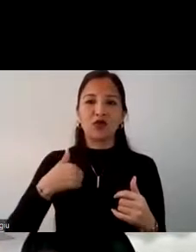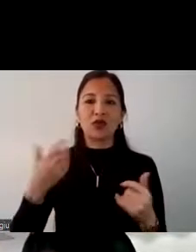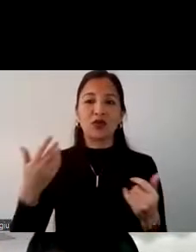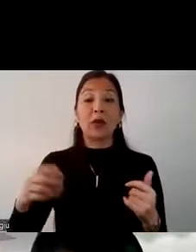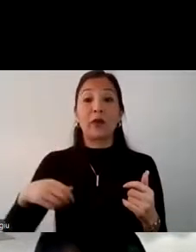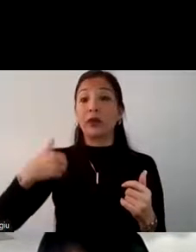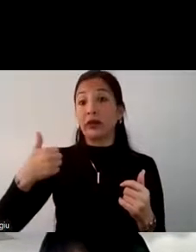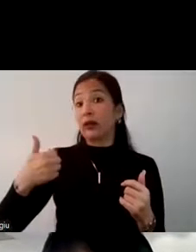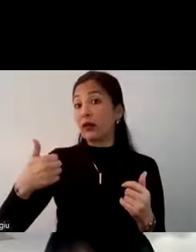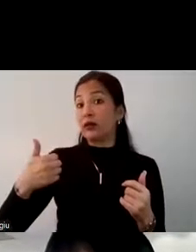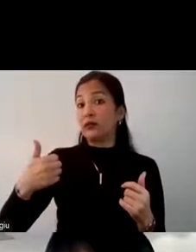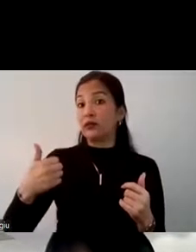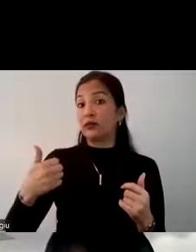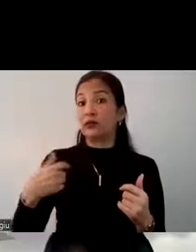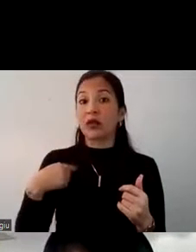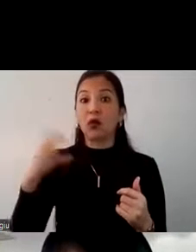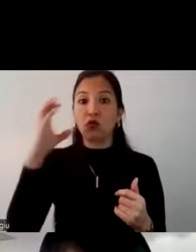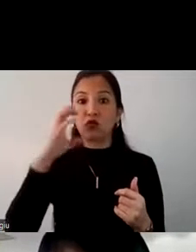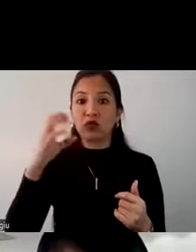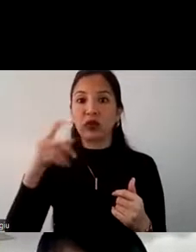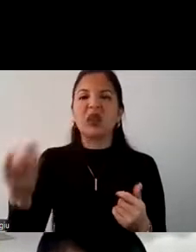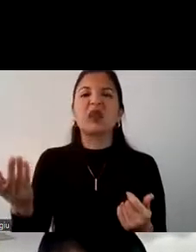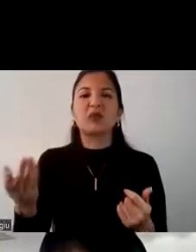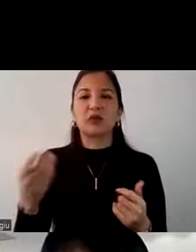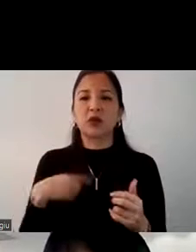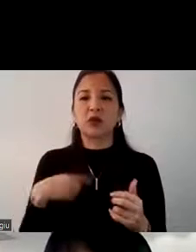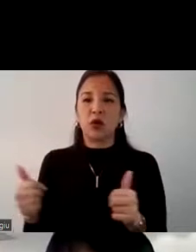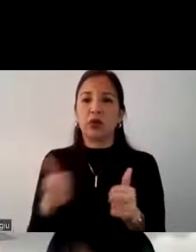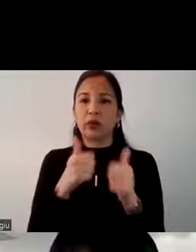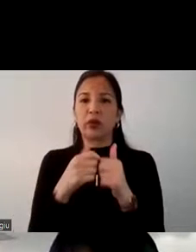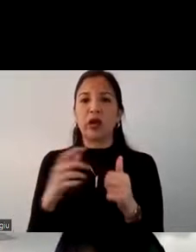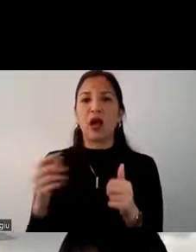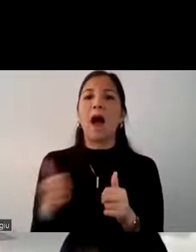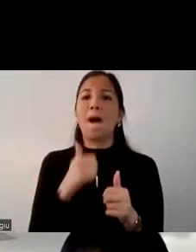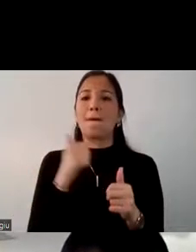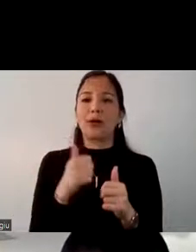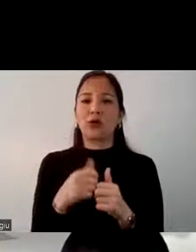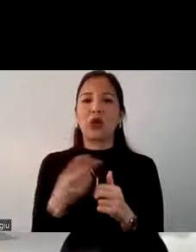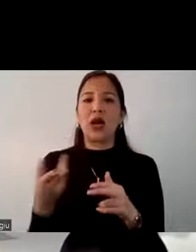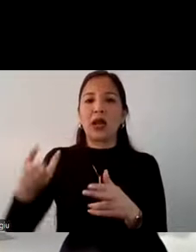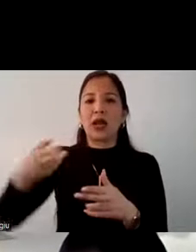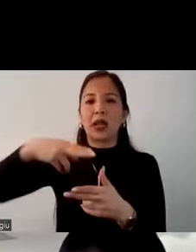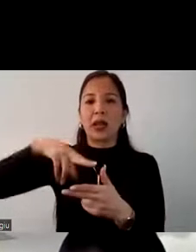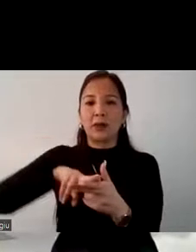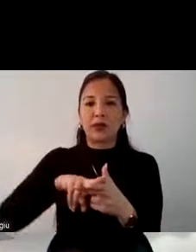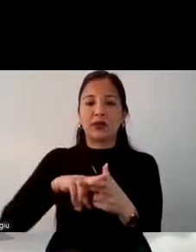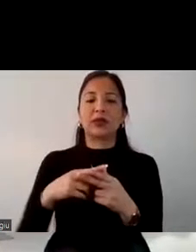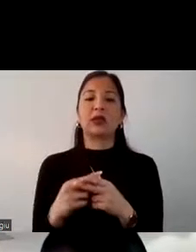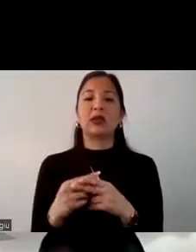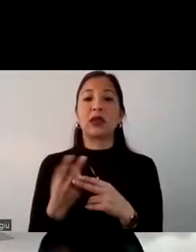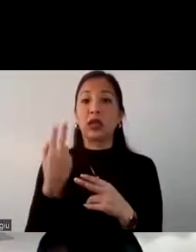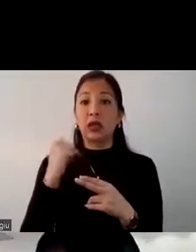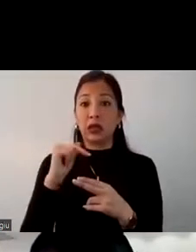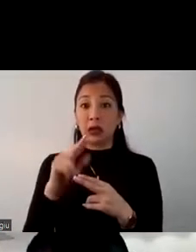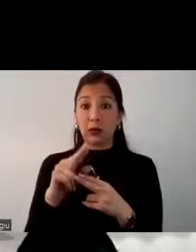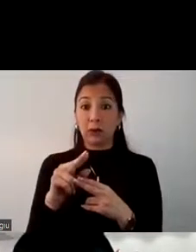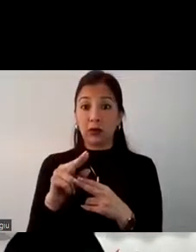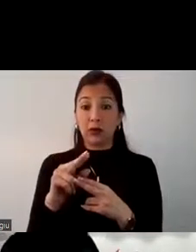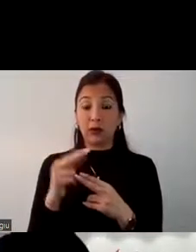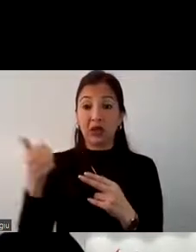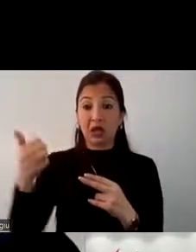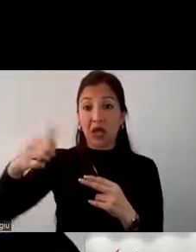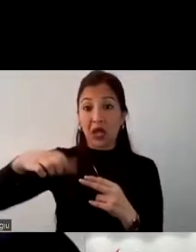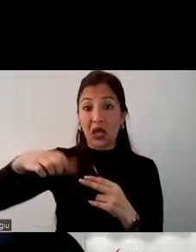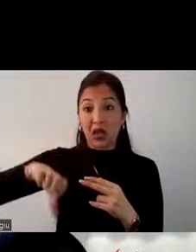ventaja y que tenemos que ver de cierto modo cómo poder reemplazarlo nosotros y que vean que esos aspectos negativos